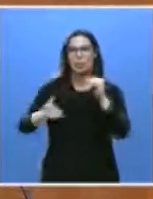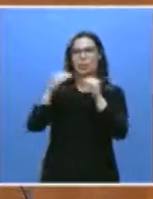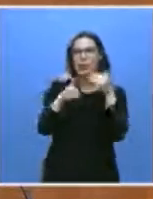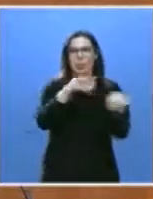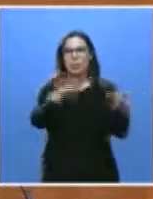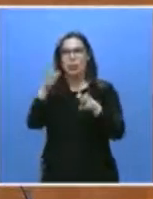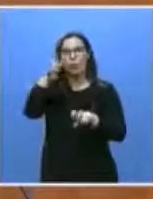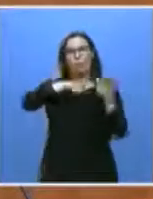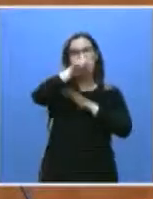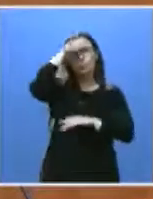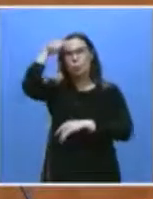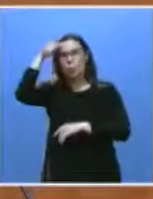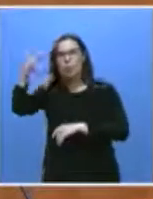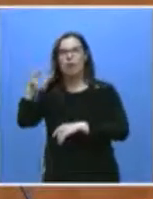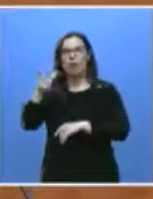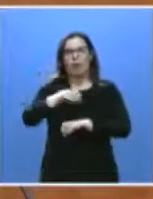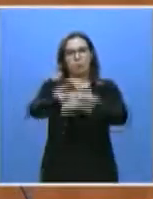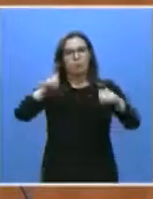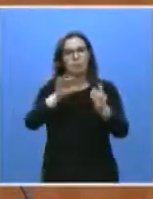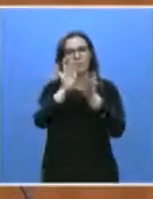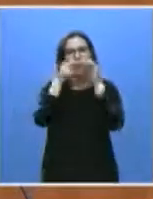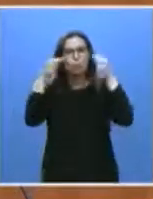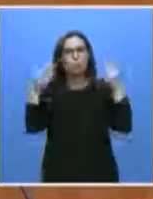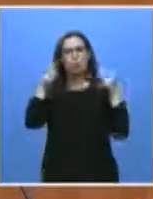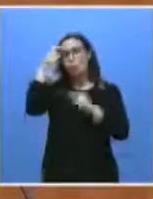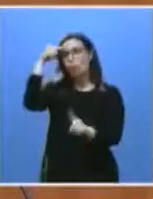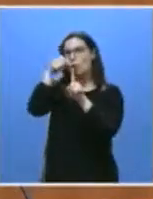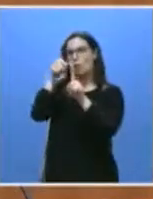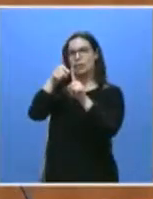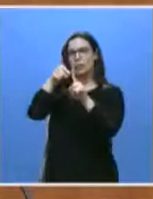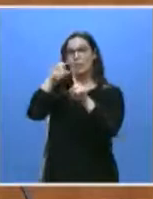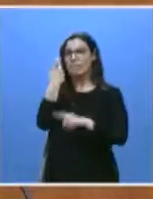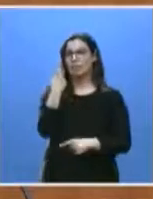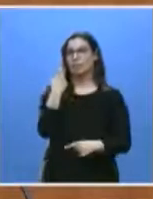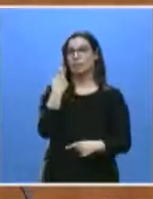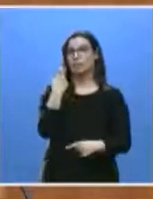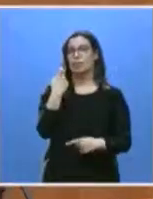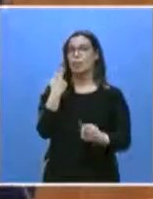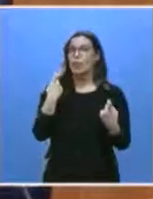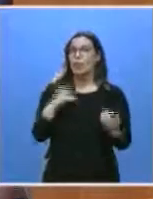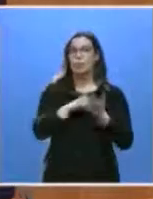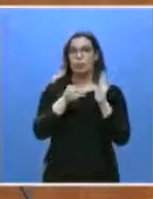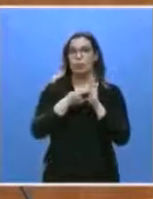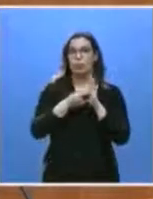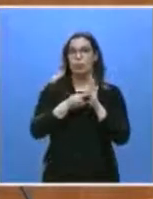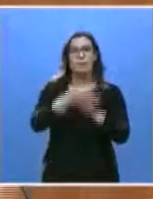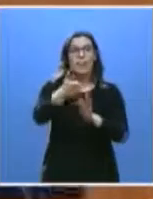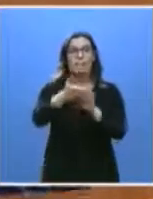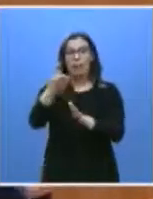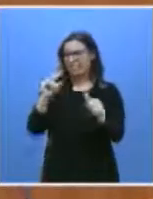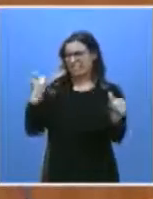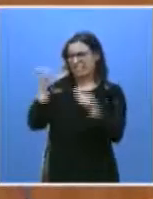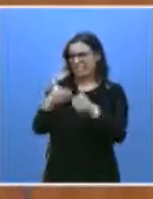el desarrollo rural, el fortalecimiento de los servicios públicos son los objetivos por lograr. Pero para ello hace falta un proyecto, un rumbo del que esta tierra ha